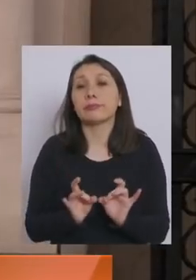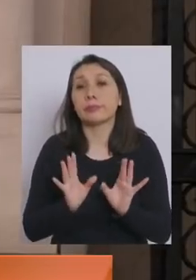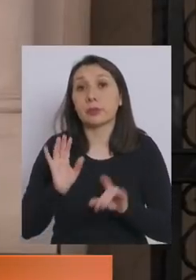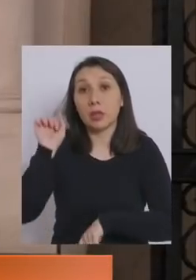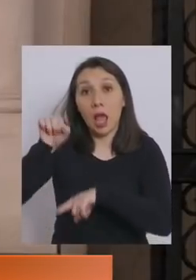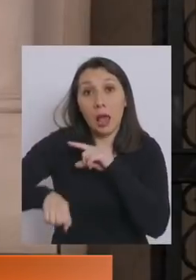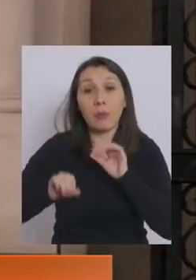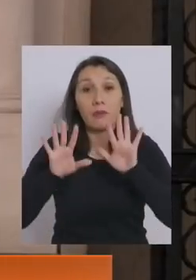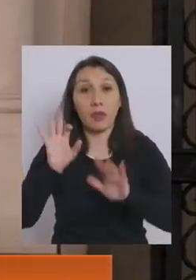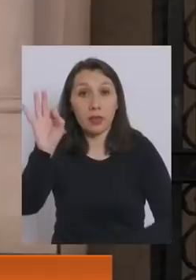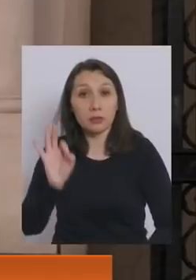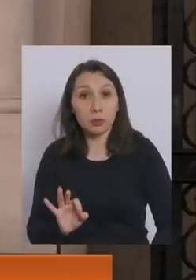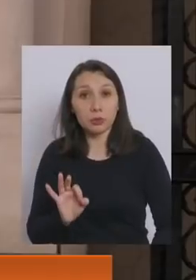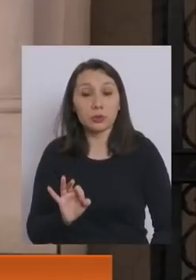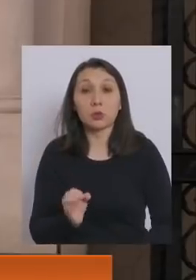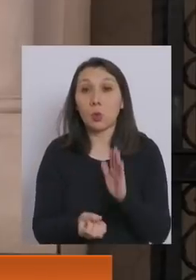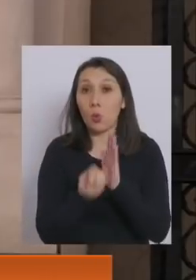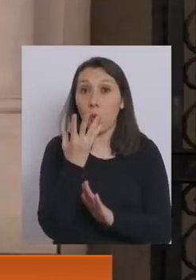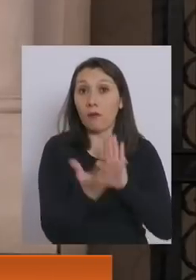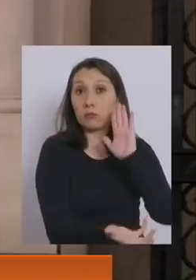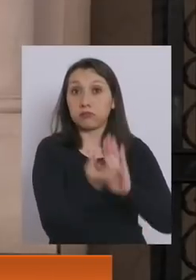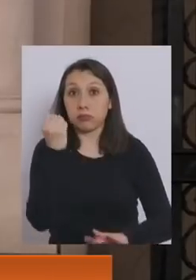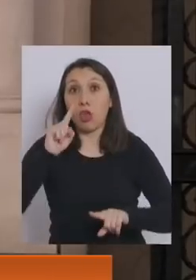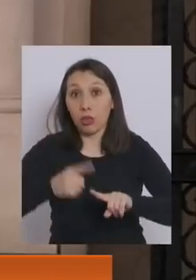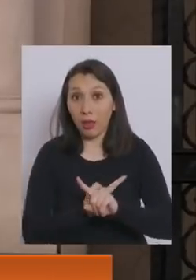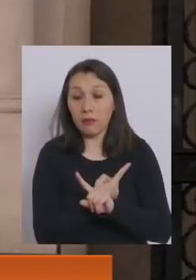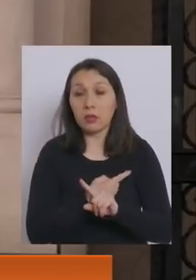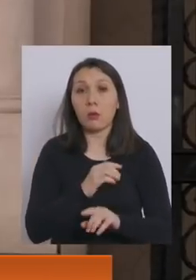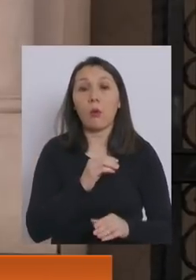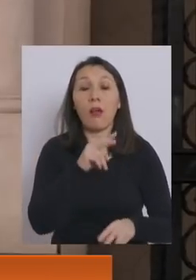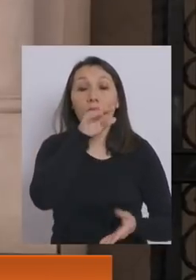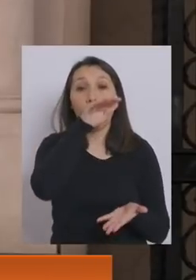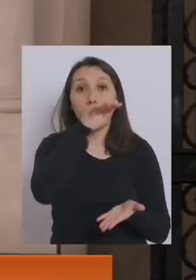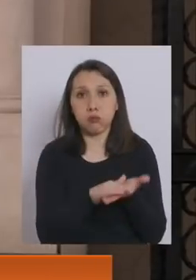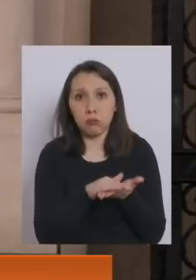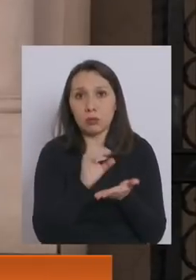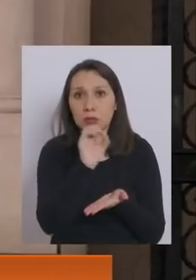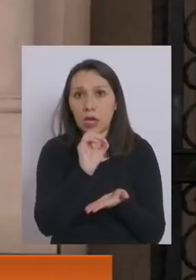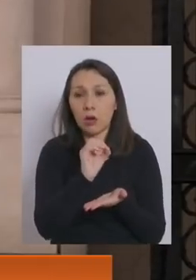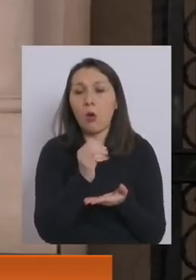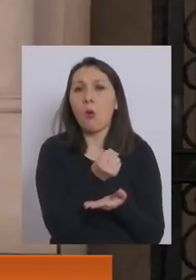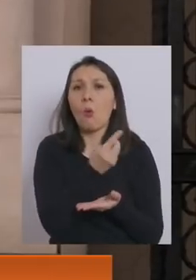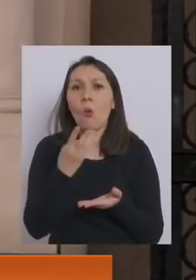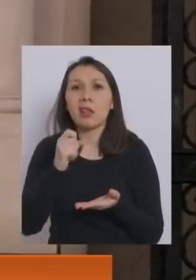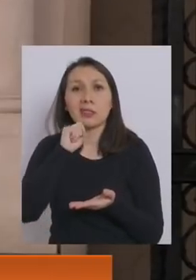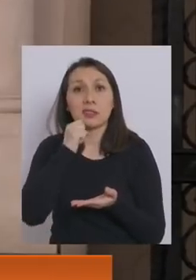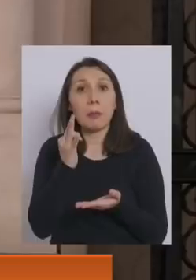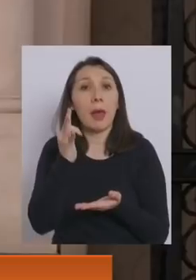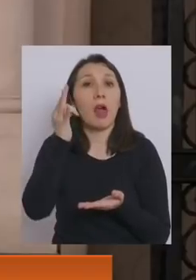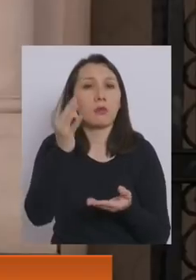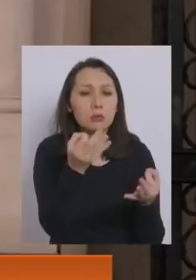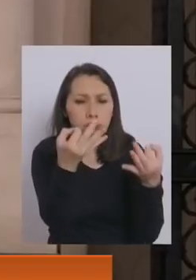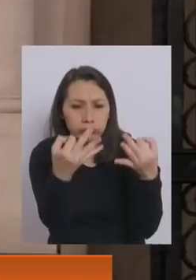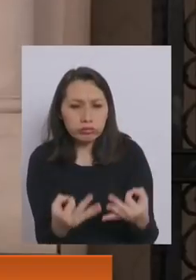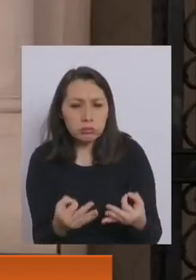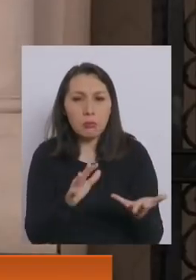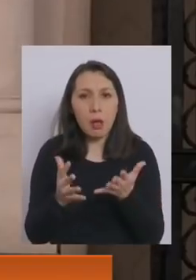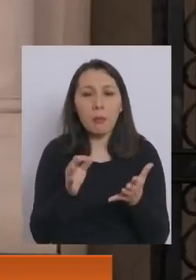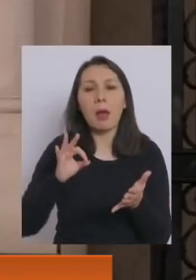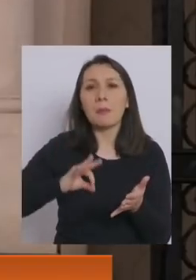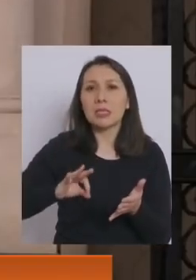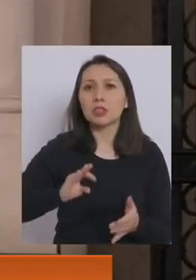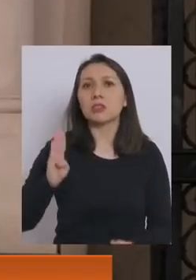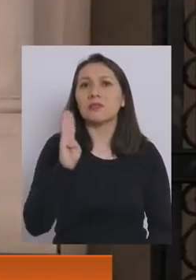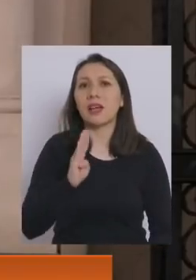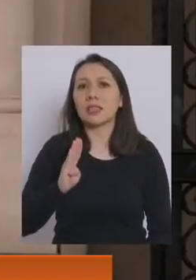se aprueba este 10%, este nuevo retiro, van a quedar con cero fondos y uno tiene que calcular cuánto significaría eso en el futuro, por ejemplo, para una pensión